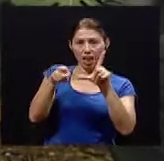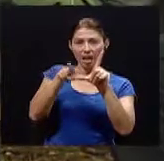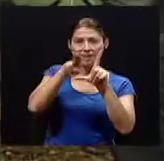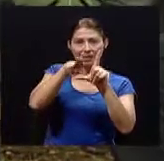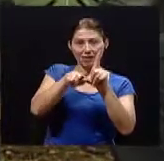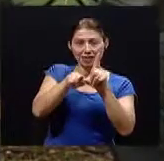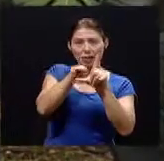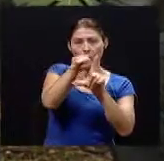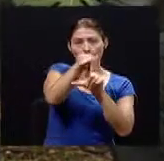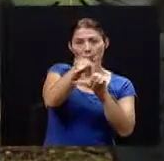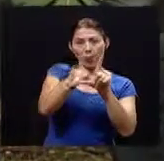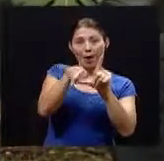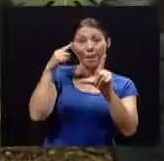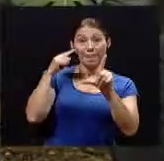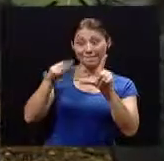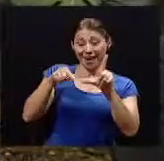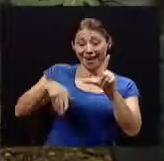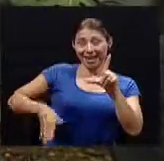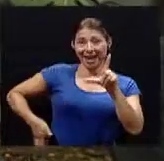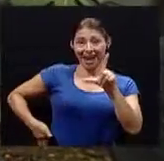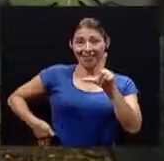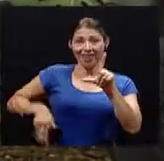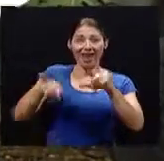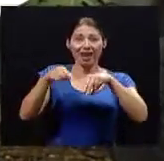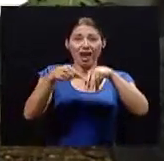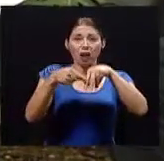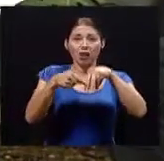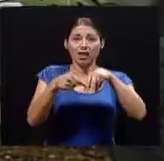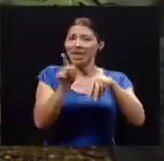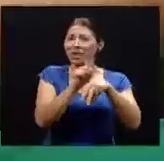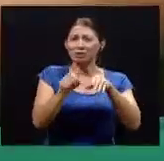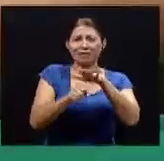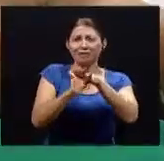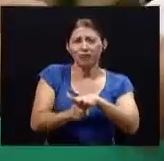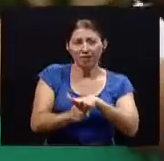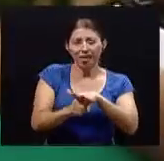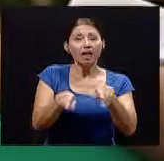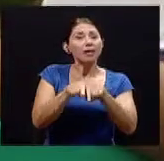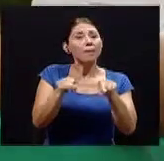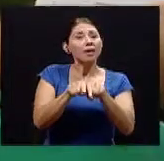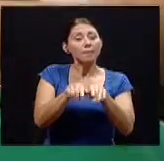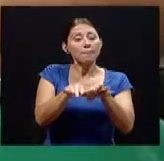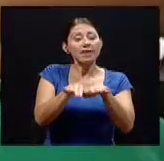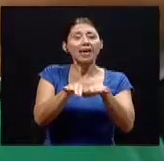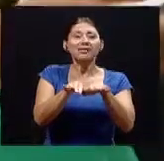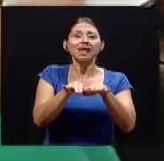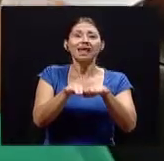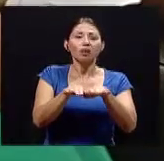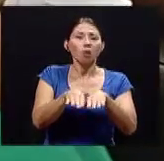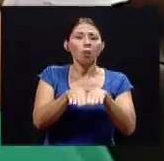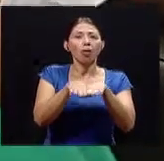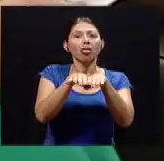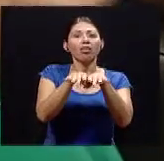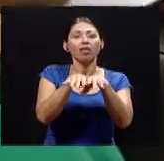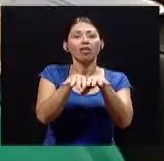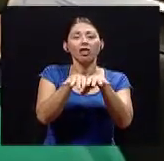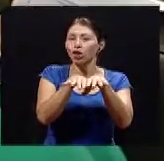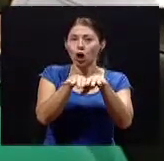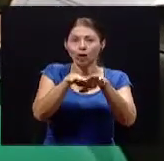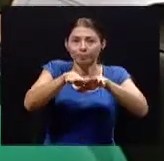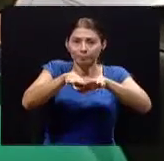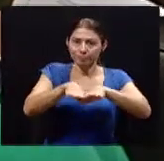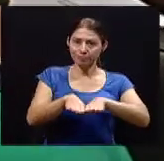las alturas digamos los codos igual a más de 90 grados de 90 a 120 grados es una posición funcional